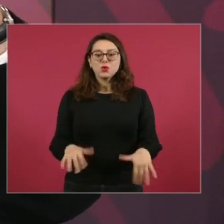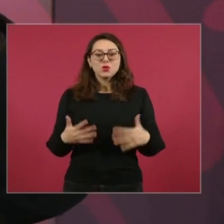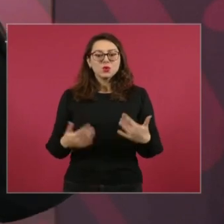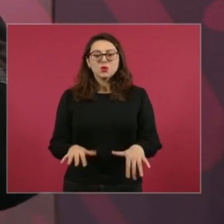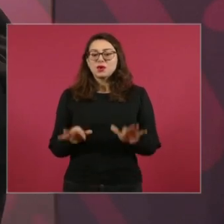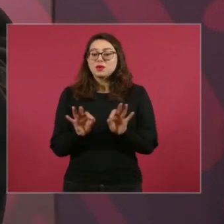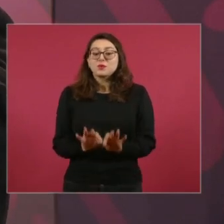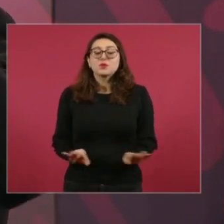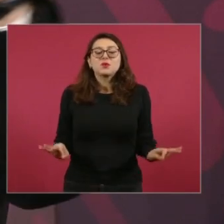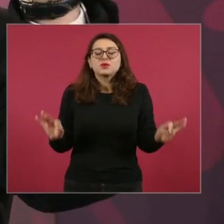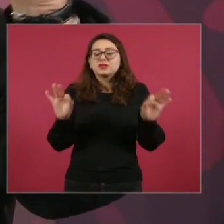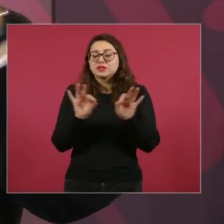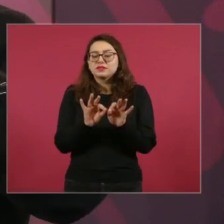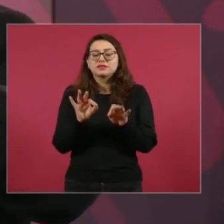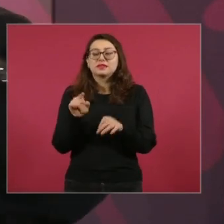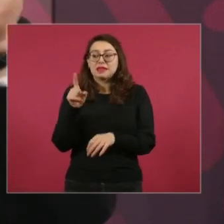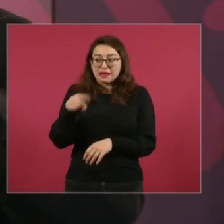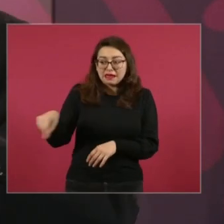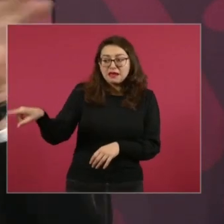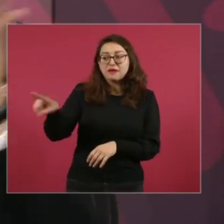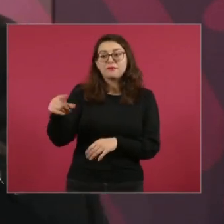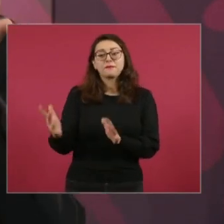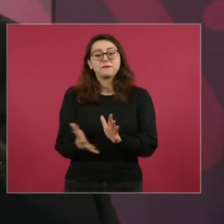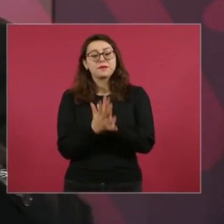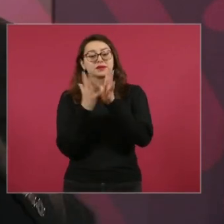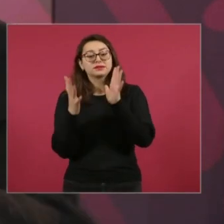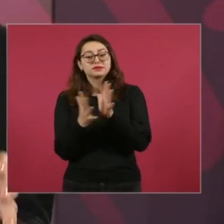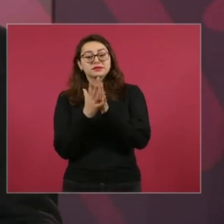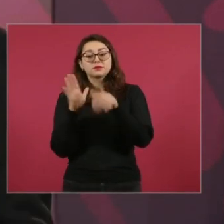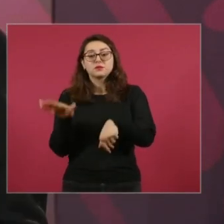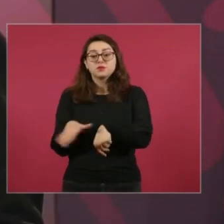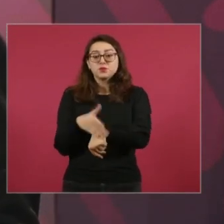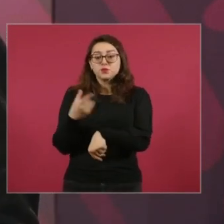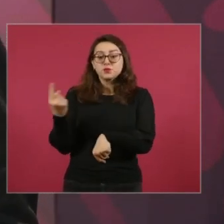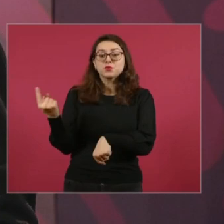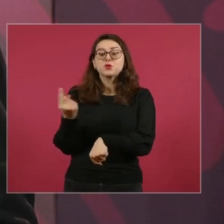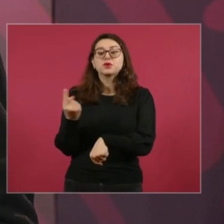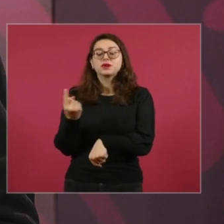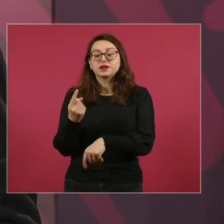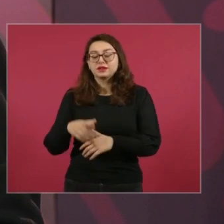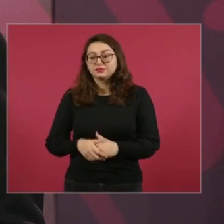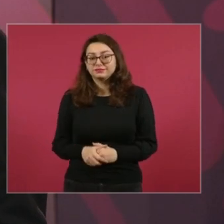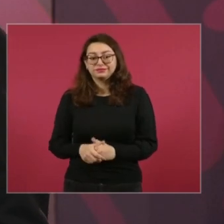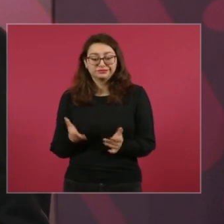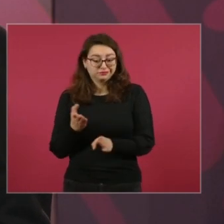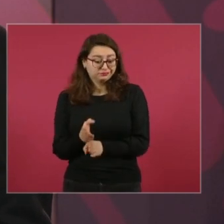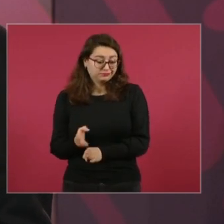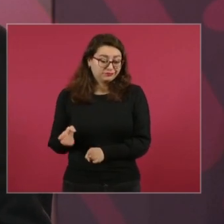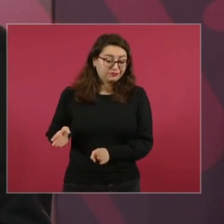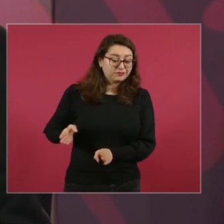donde la corrupción lo manchó todo.